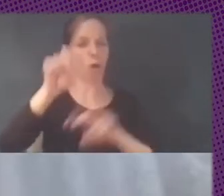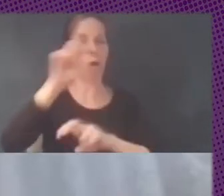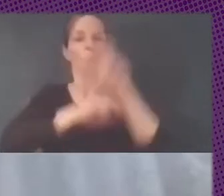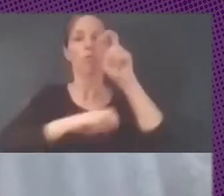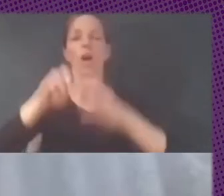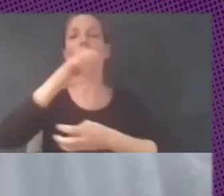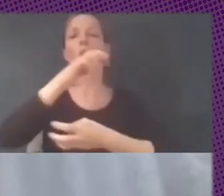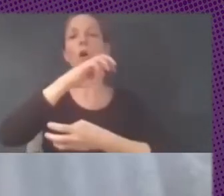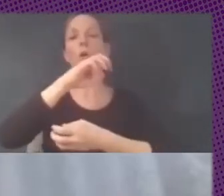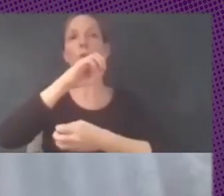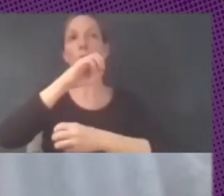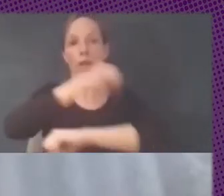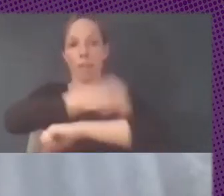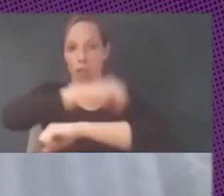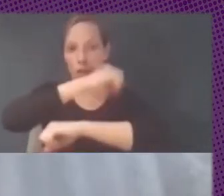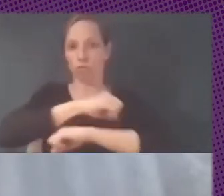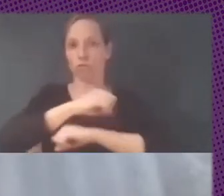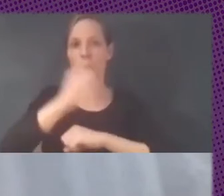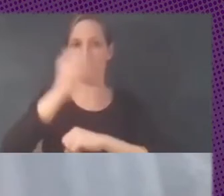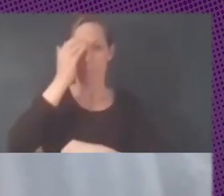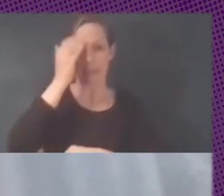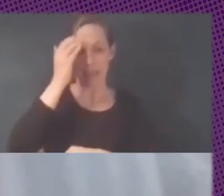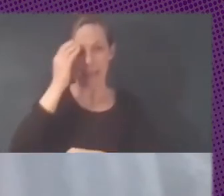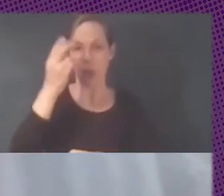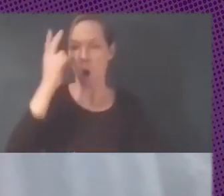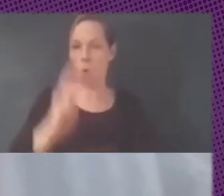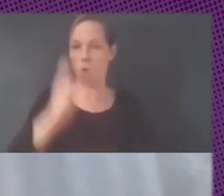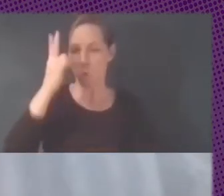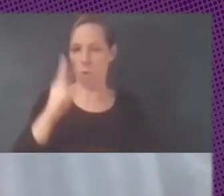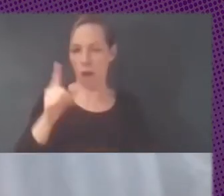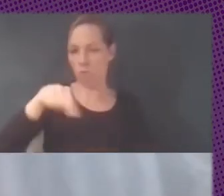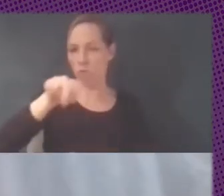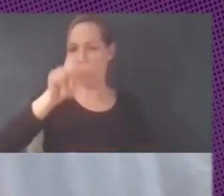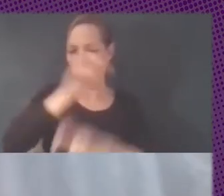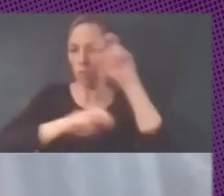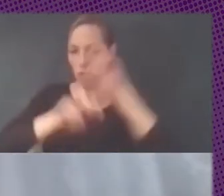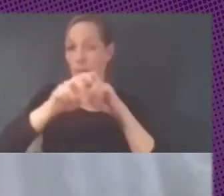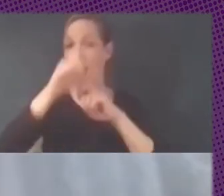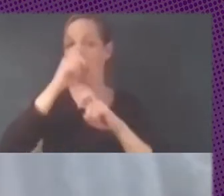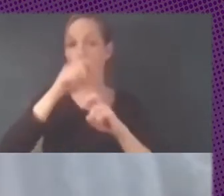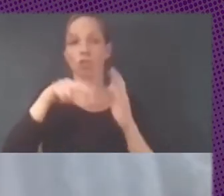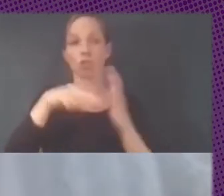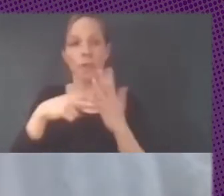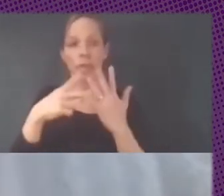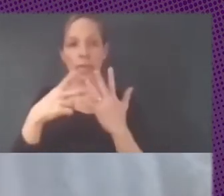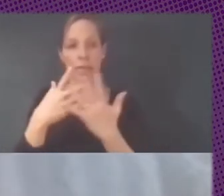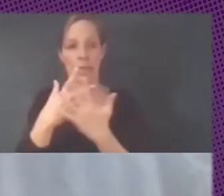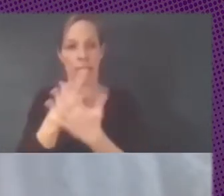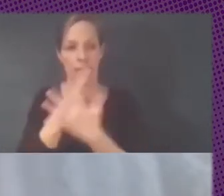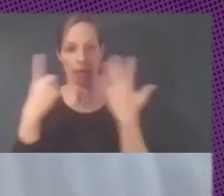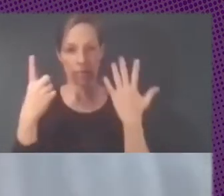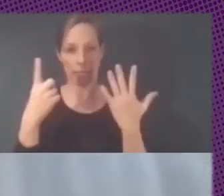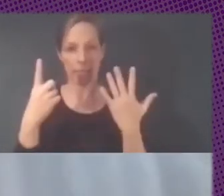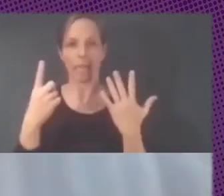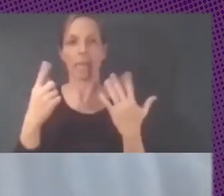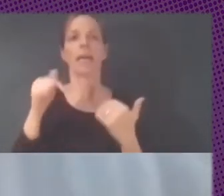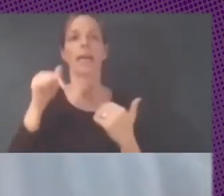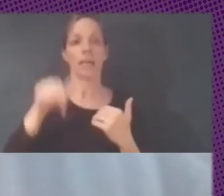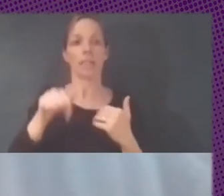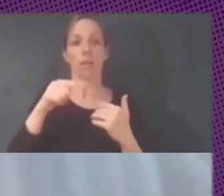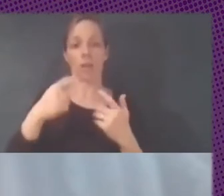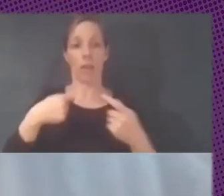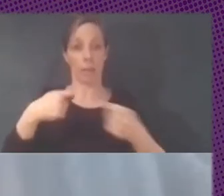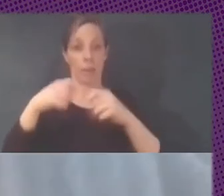Uruguay está por ahí todavía en el 2010 fue eso en el local de la cámara de comercio de Uruguay